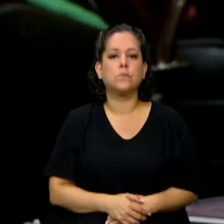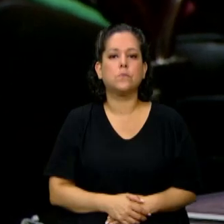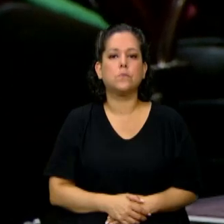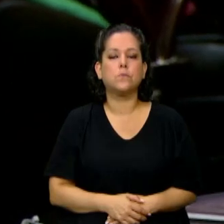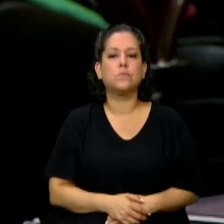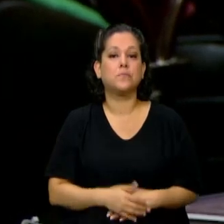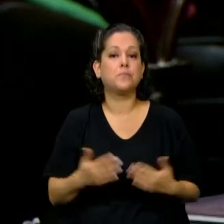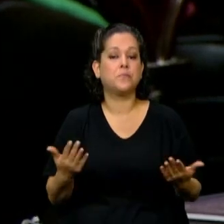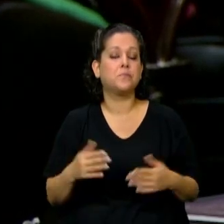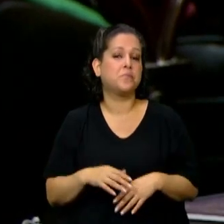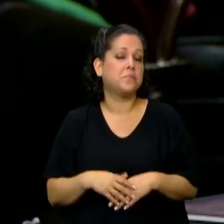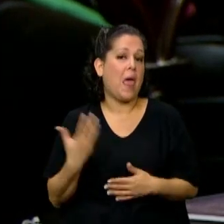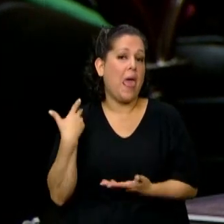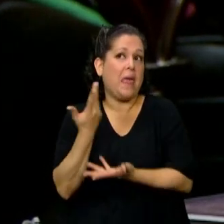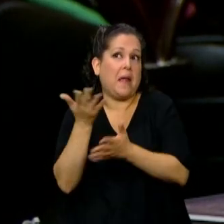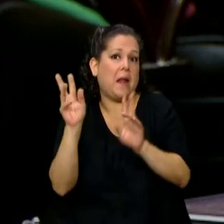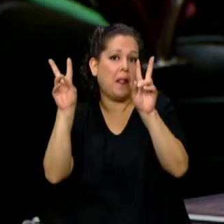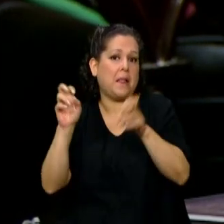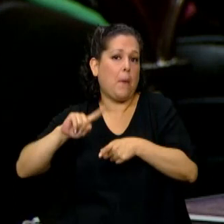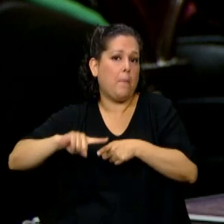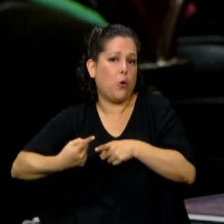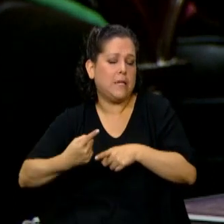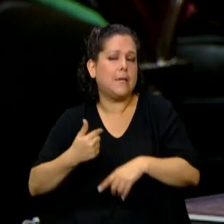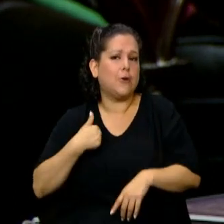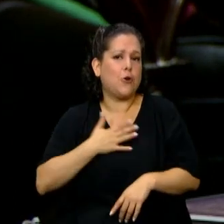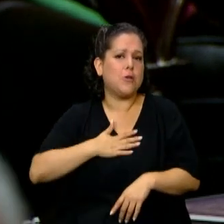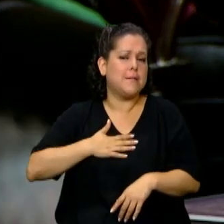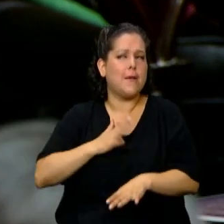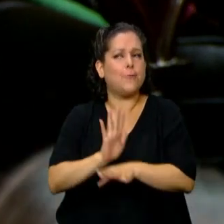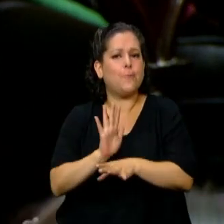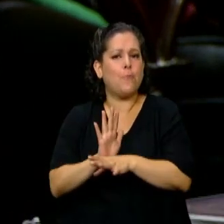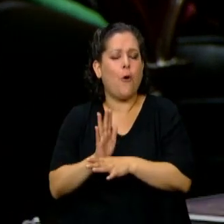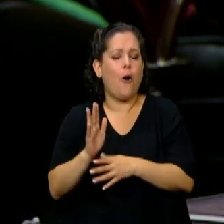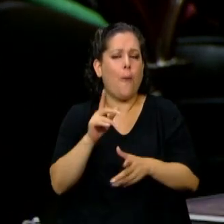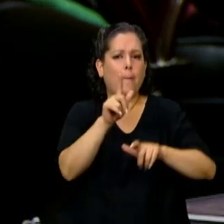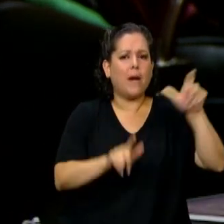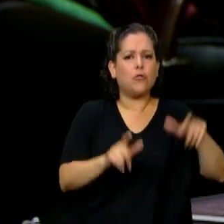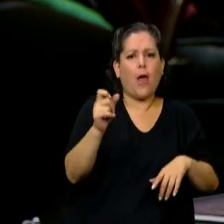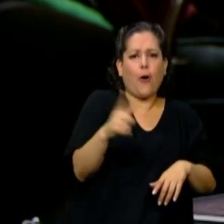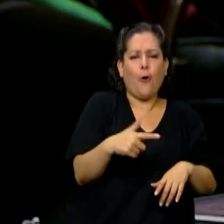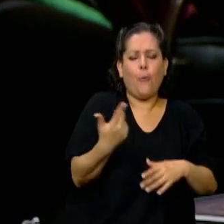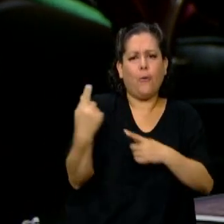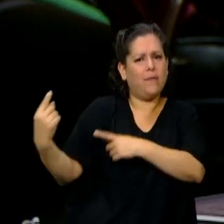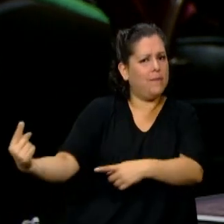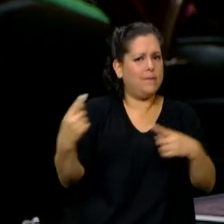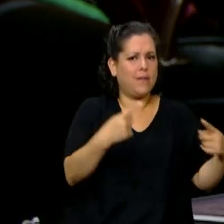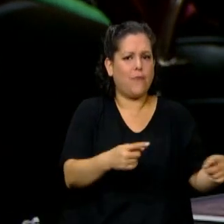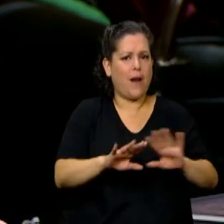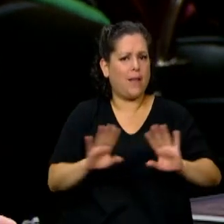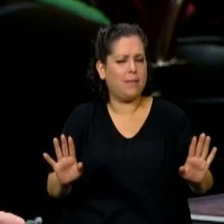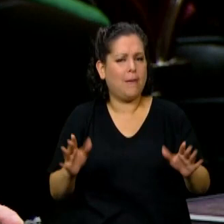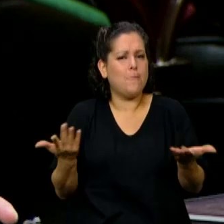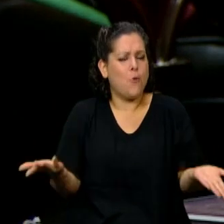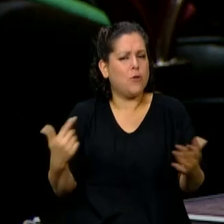La política en general siento que está bastante alejada de la gente común, al tal punto que en los homenajes